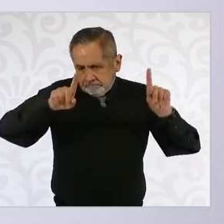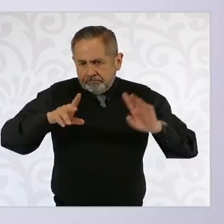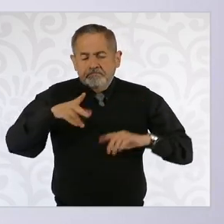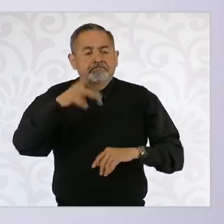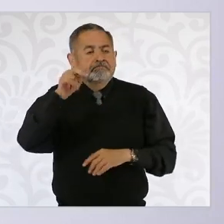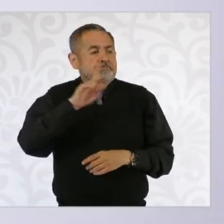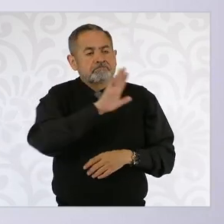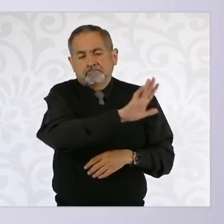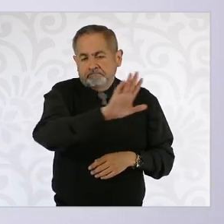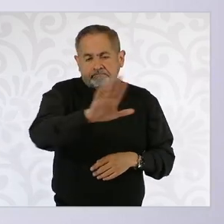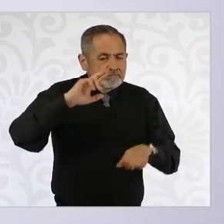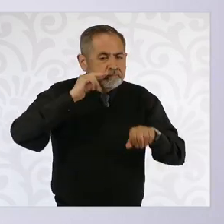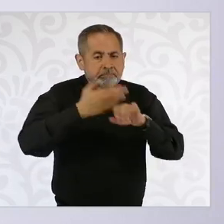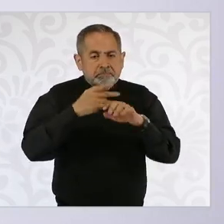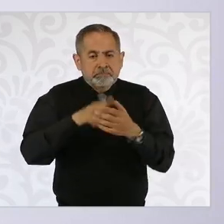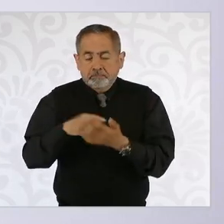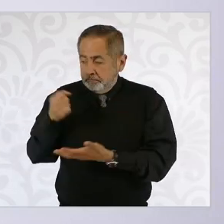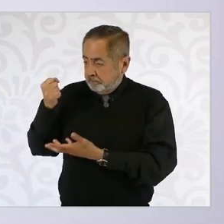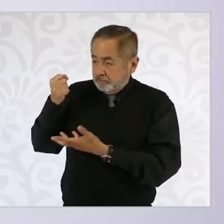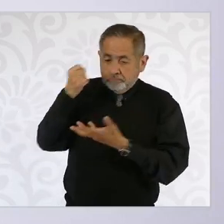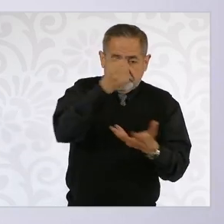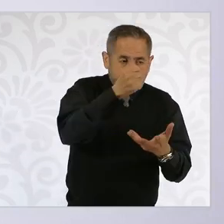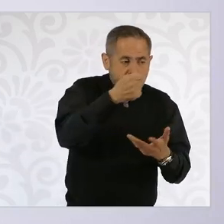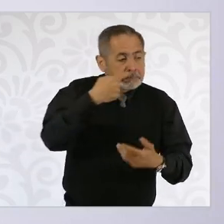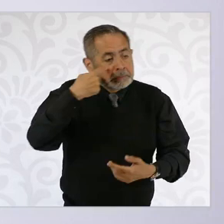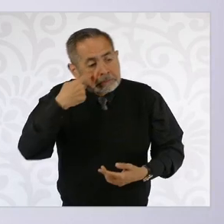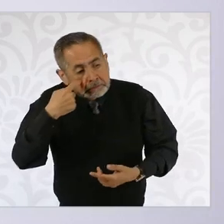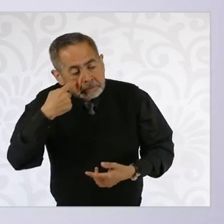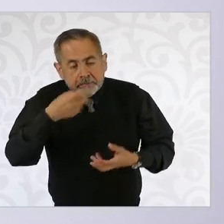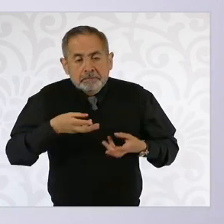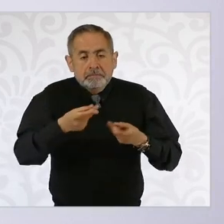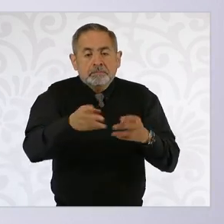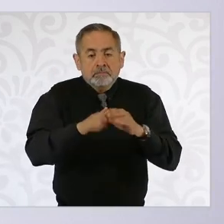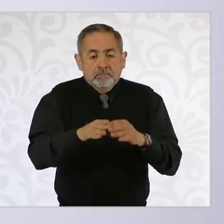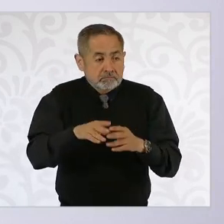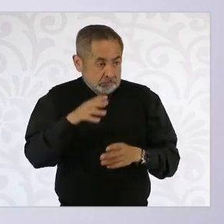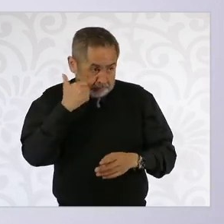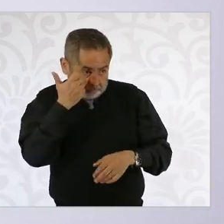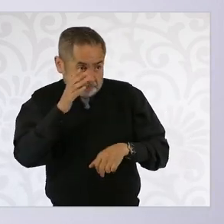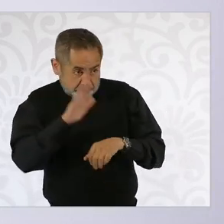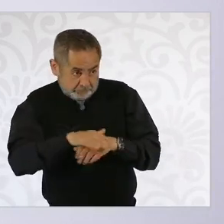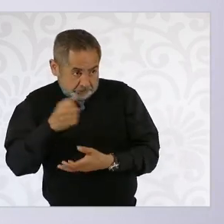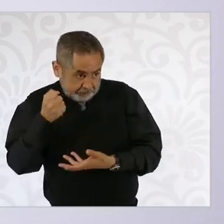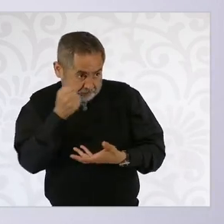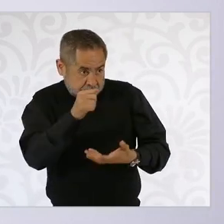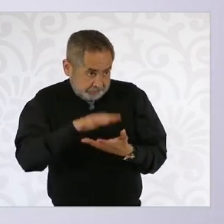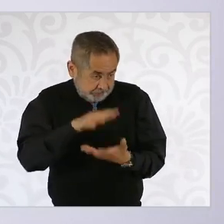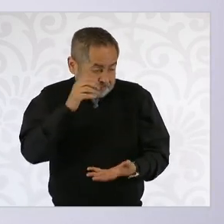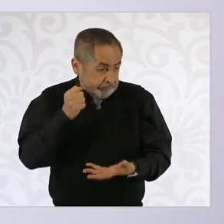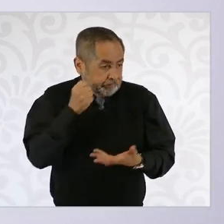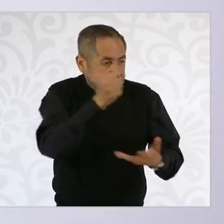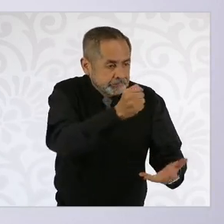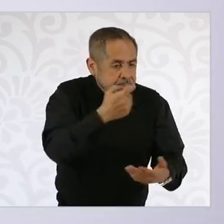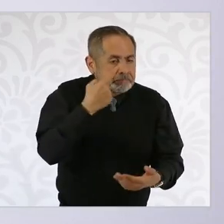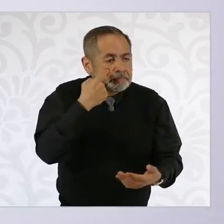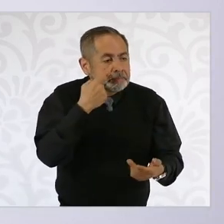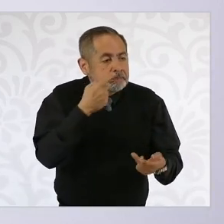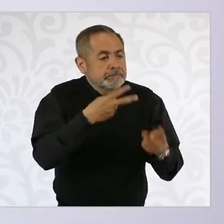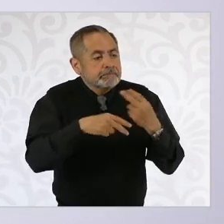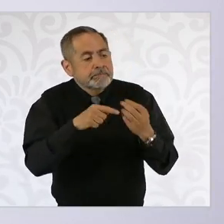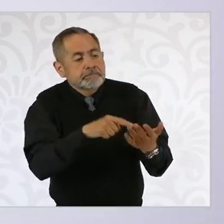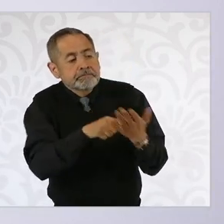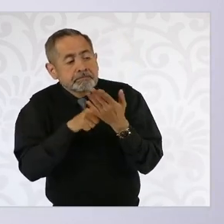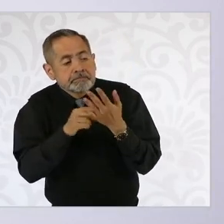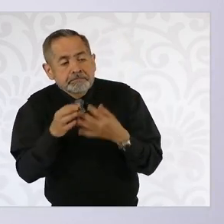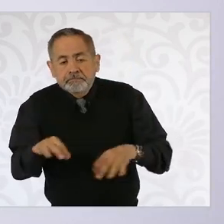finalmente es recurso del pueblo de México. Y para recibir más recursos, pues también es importante que